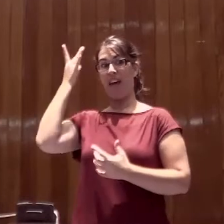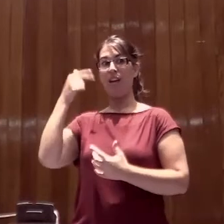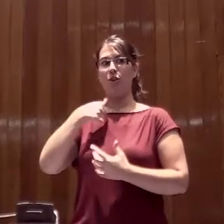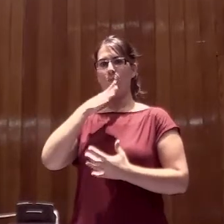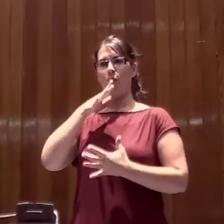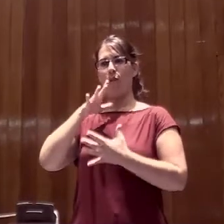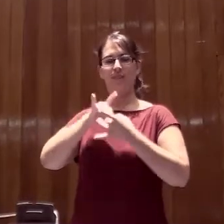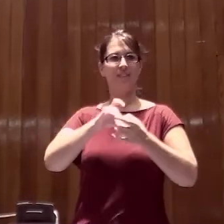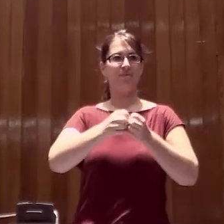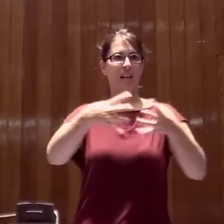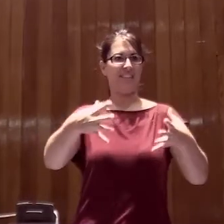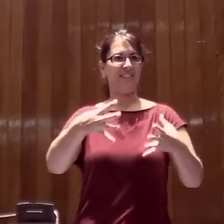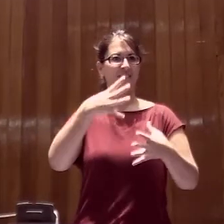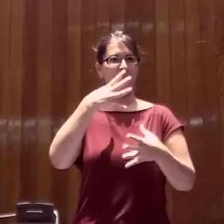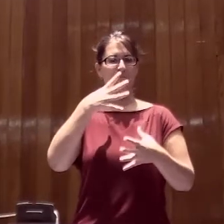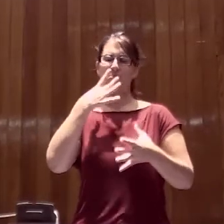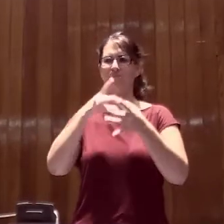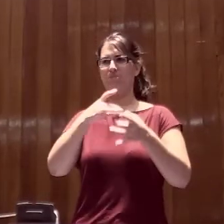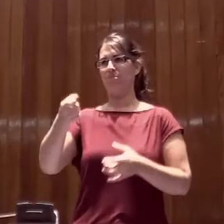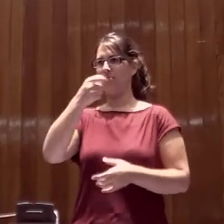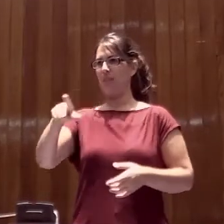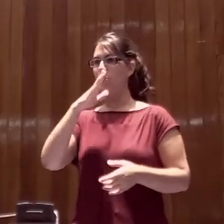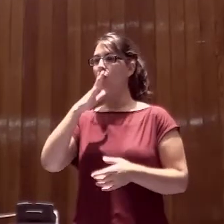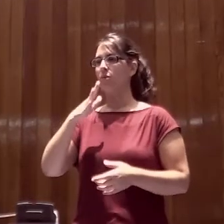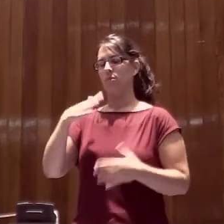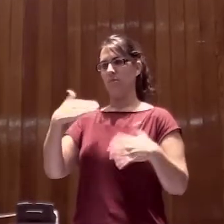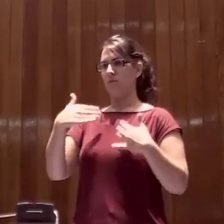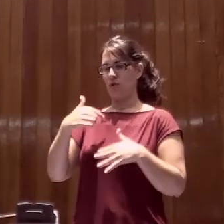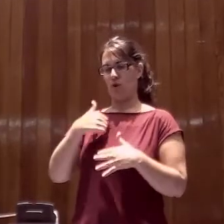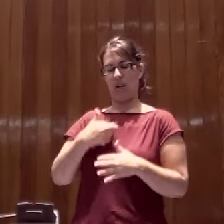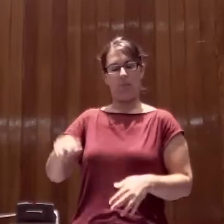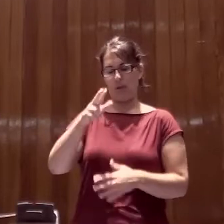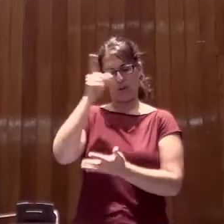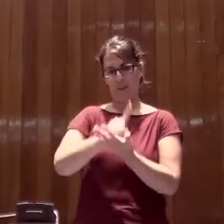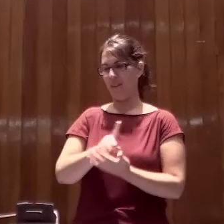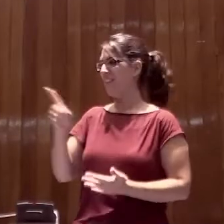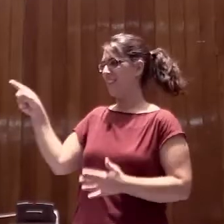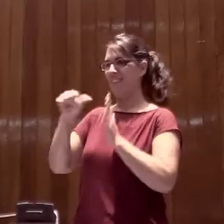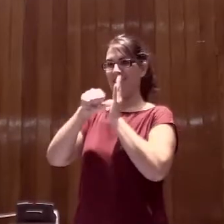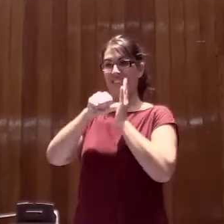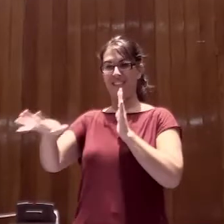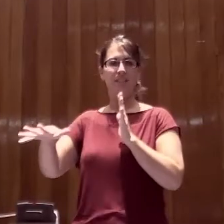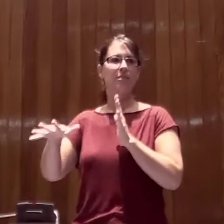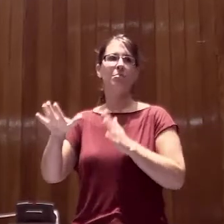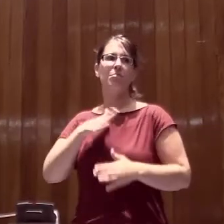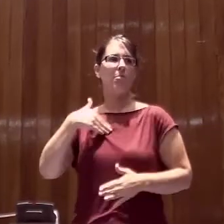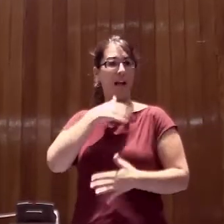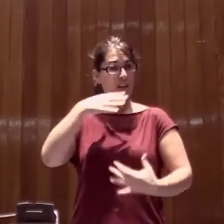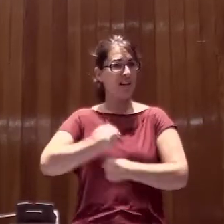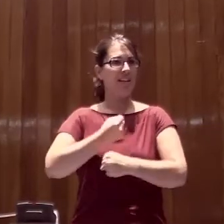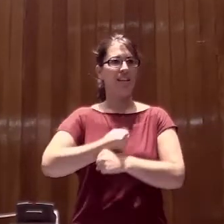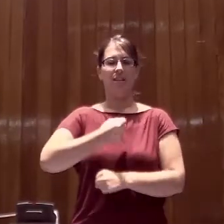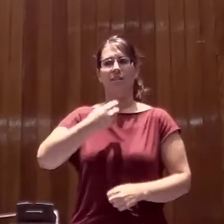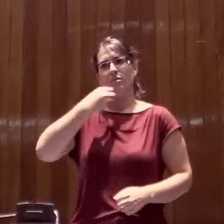excelente papel que está haciendo el Centro de Normalización de la LSE en el sentido